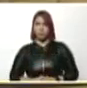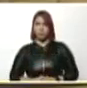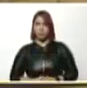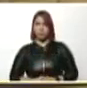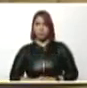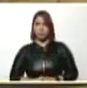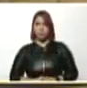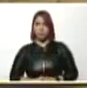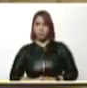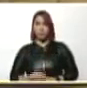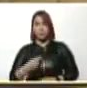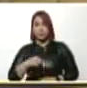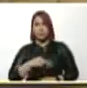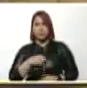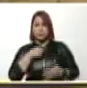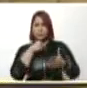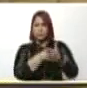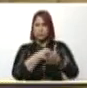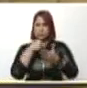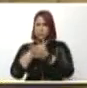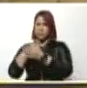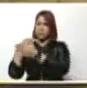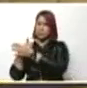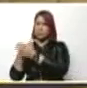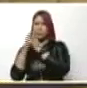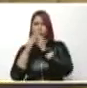Hemos lidiado con todas las variantes.